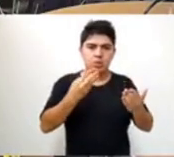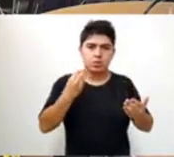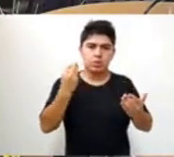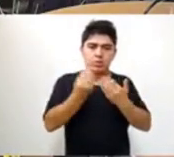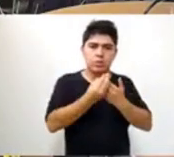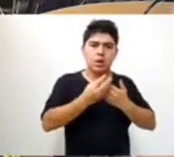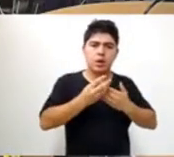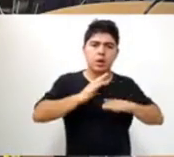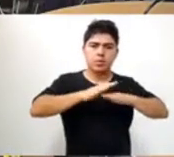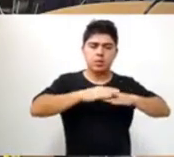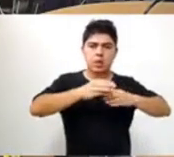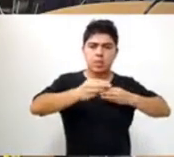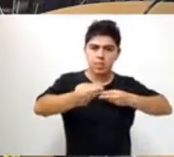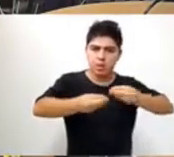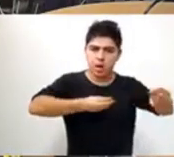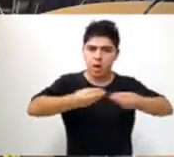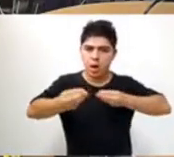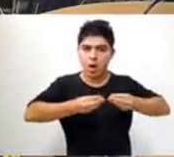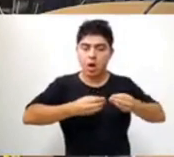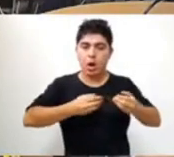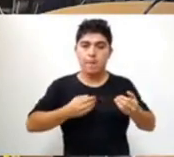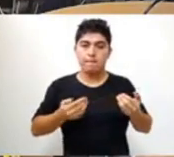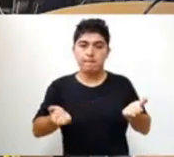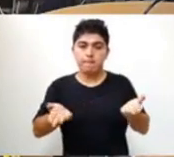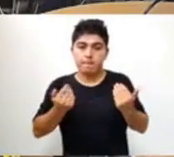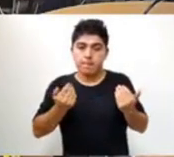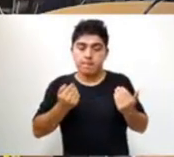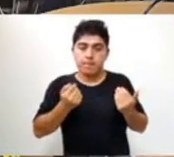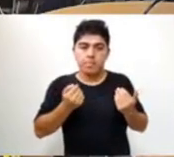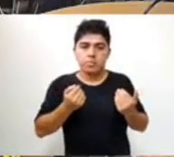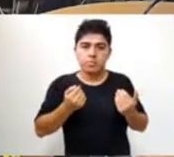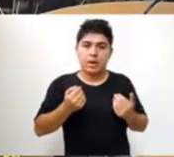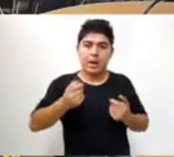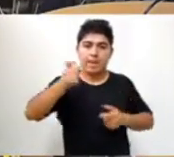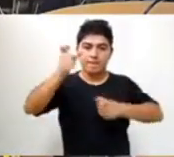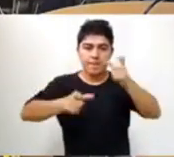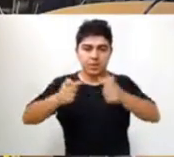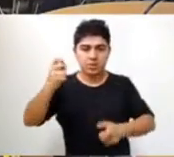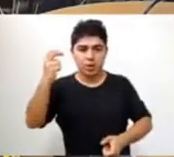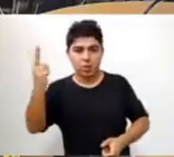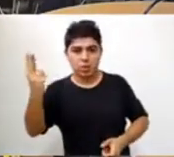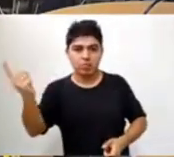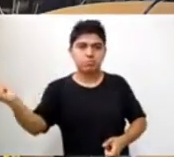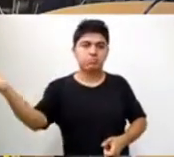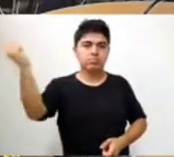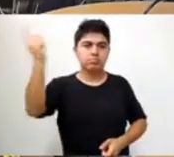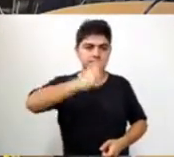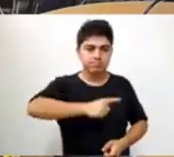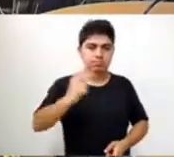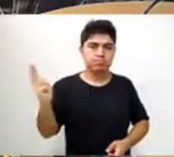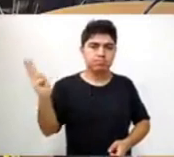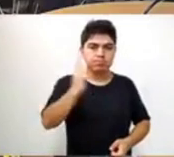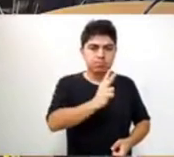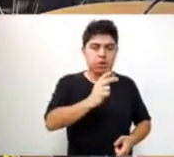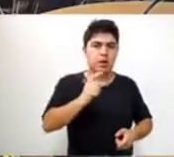necesarias para poder atraer a estas dos personas que, si bien a ellos les ha tocado vivir